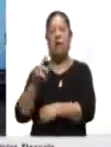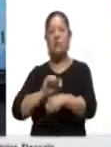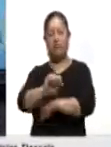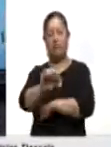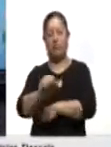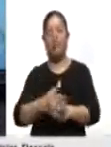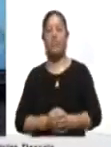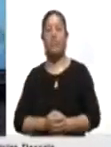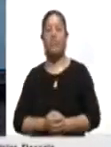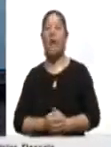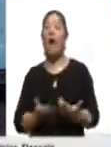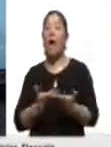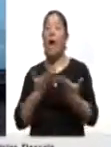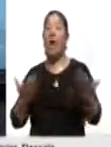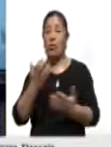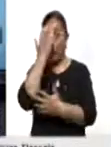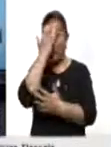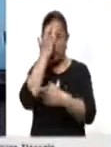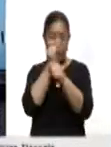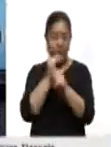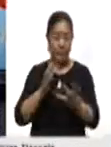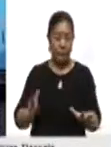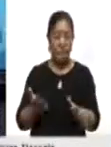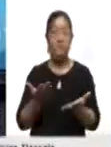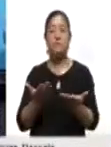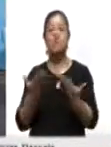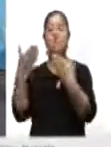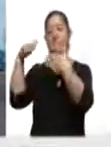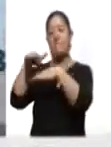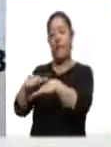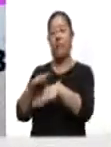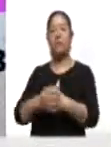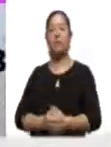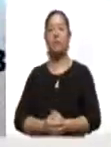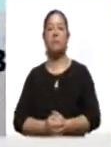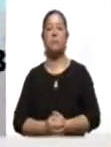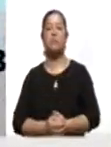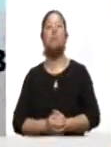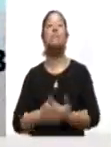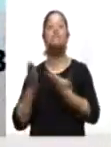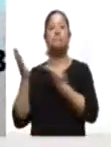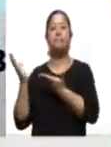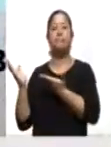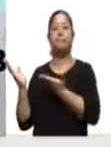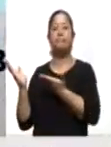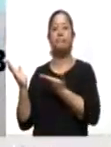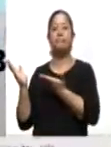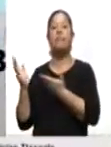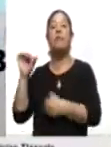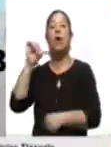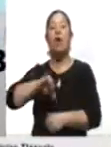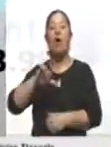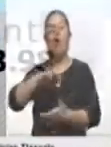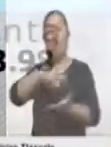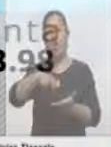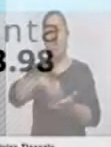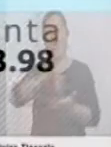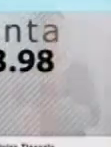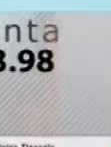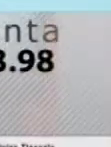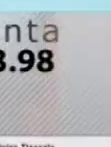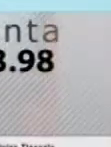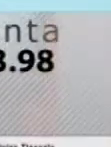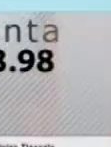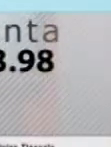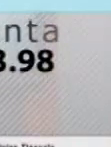Es momento de conocer la información de Ahora Divisas, ya se encuentra en su pantalla. El día de hoy se encuentra la compra del dólar en